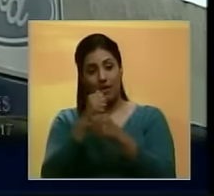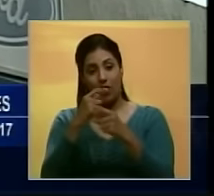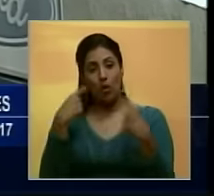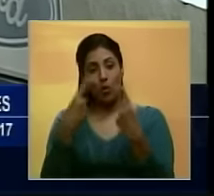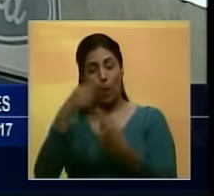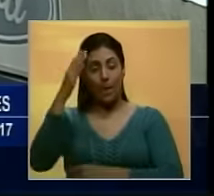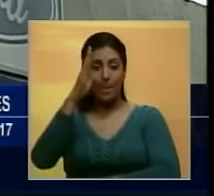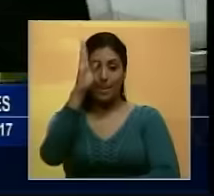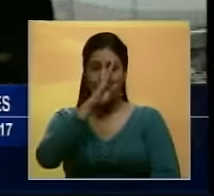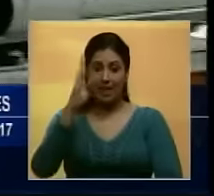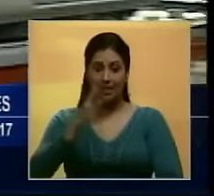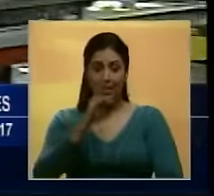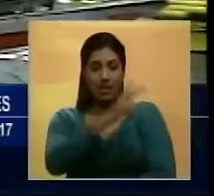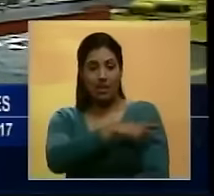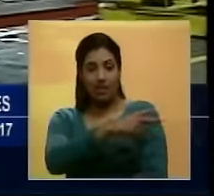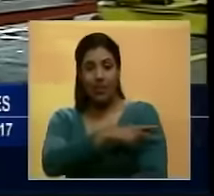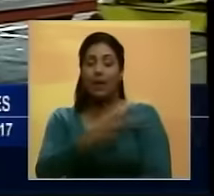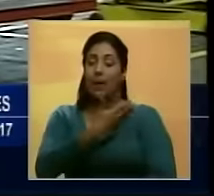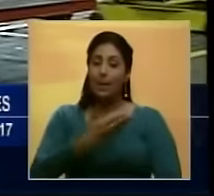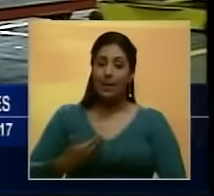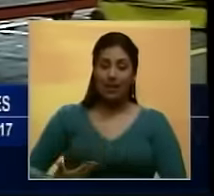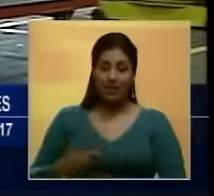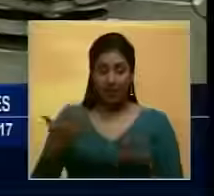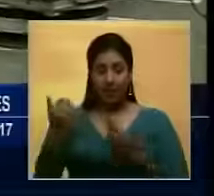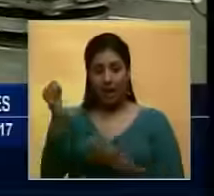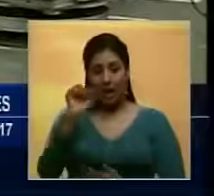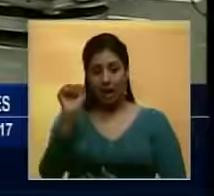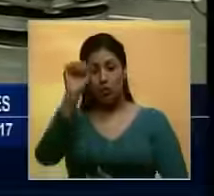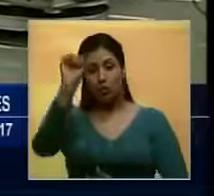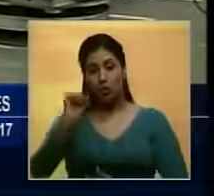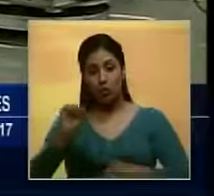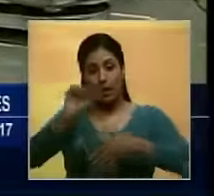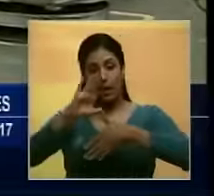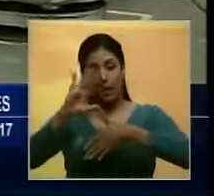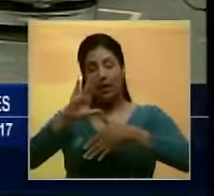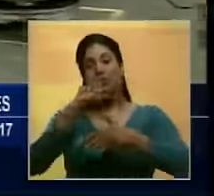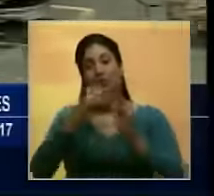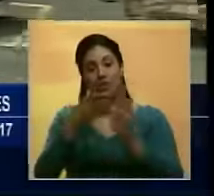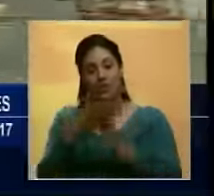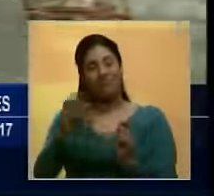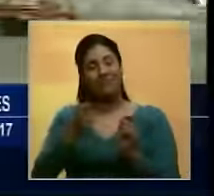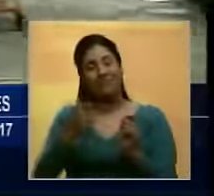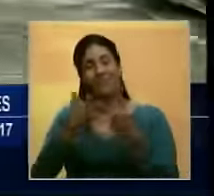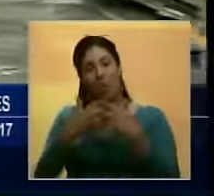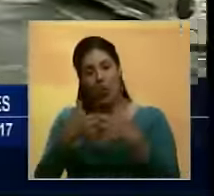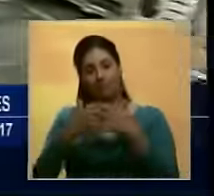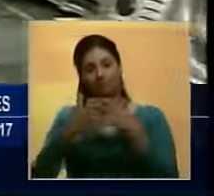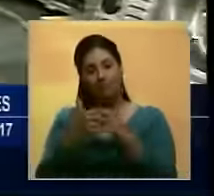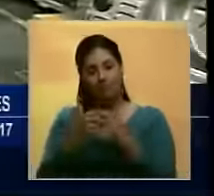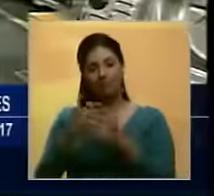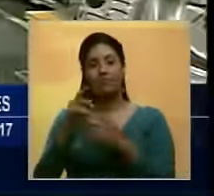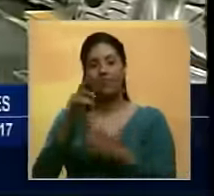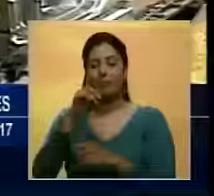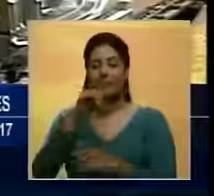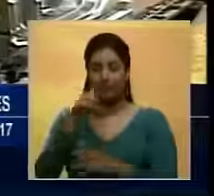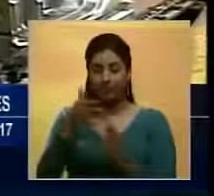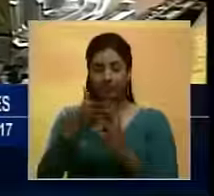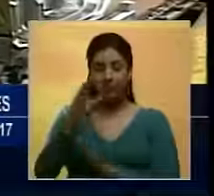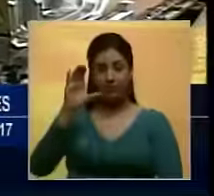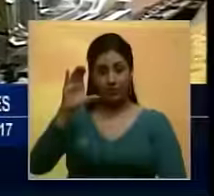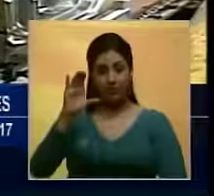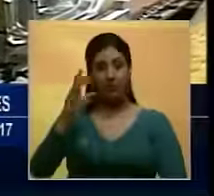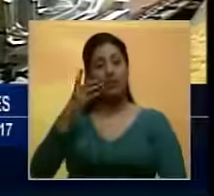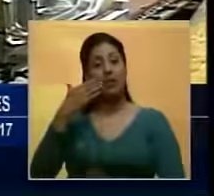Sao Paulo En Brasil Light Waters Presidente Ford Para Sudamerica Señaló que la medida Busca ajustar La producción A la demanda En el país